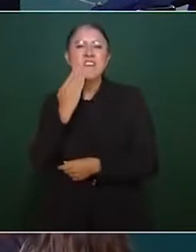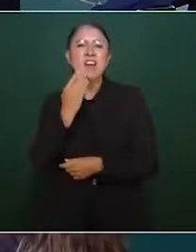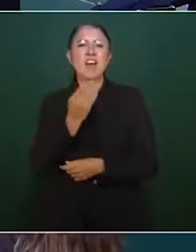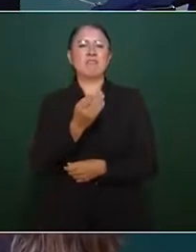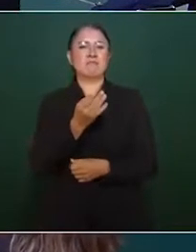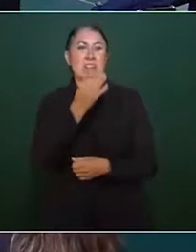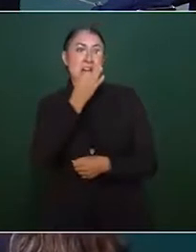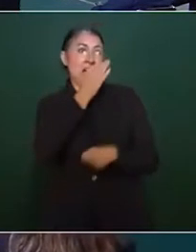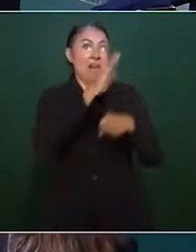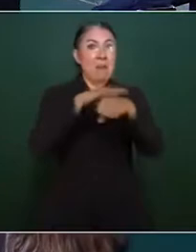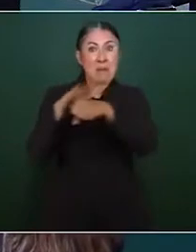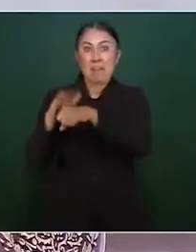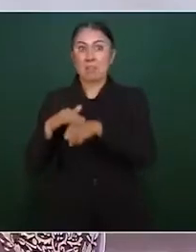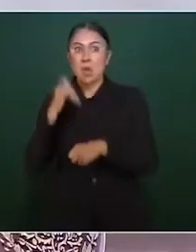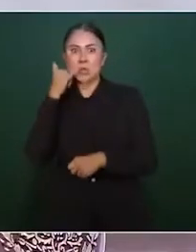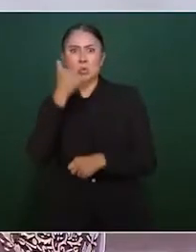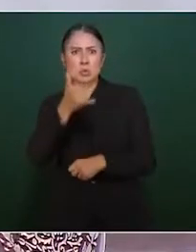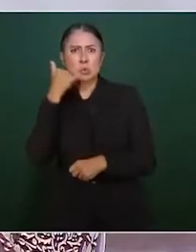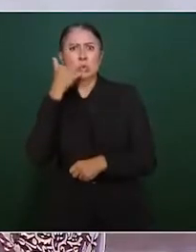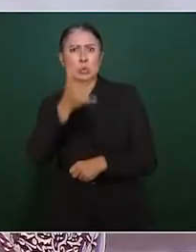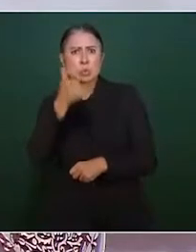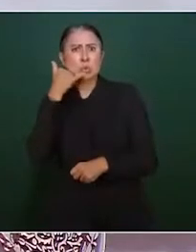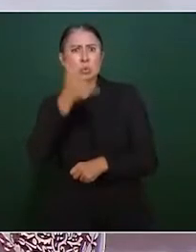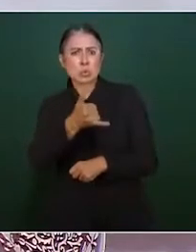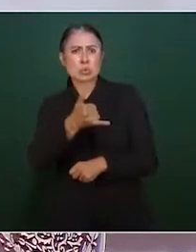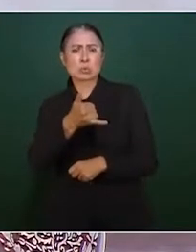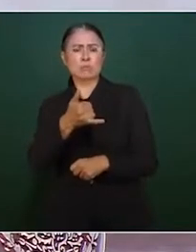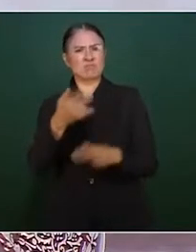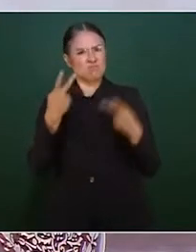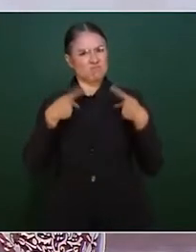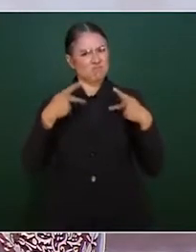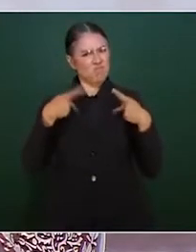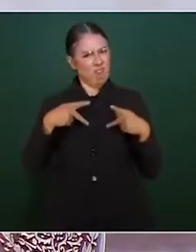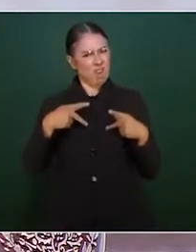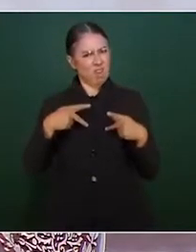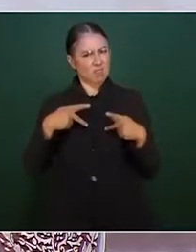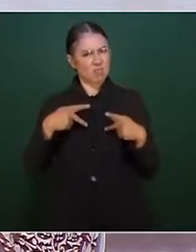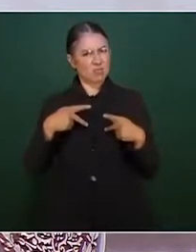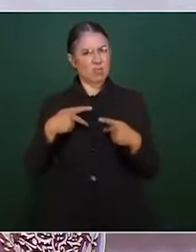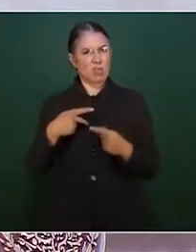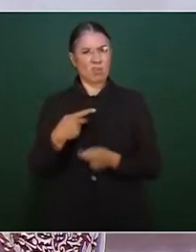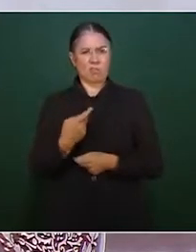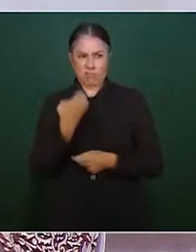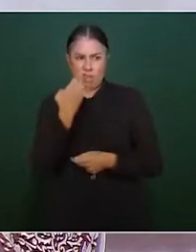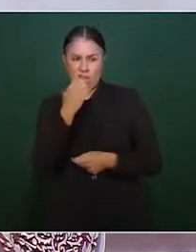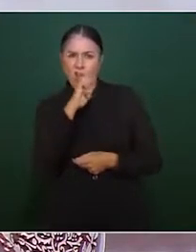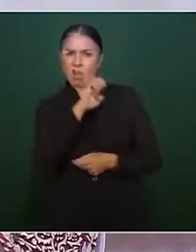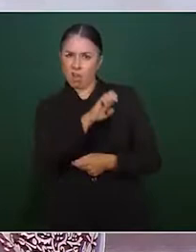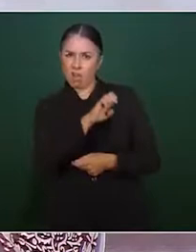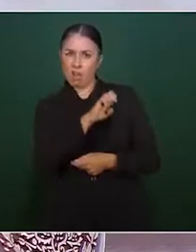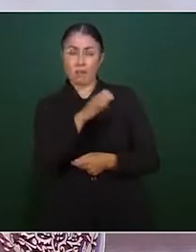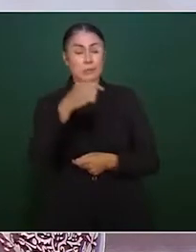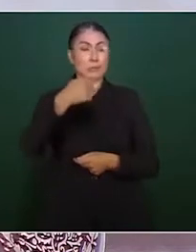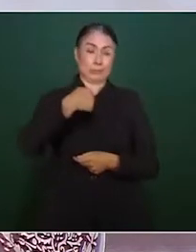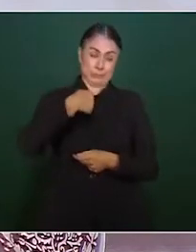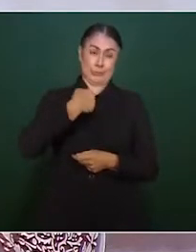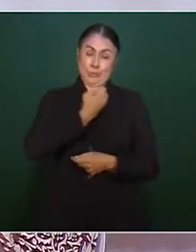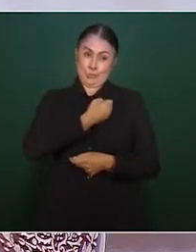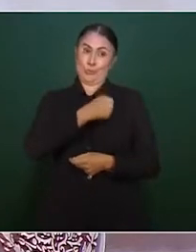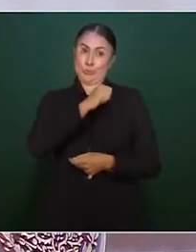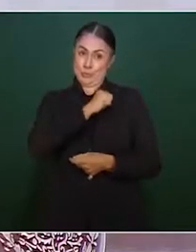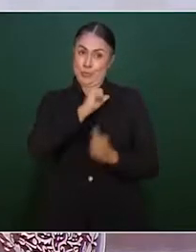sobre llamadas telefónicas en las que personas haciéndose pasar por funcionarios de las secretarías de salud,